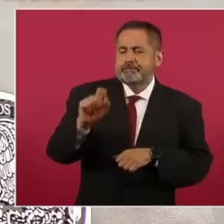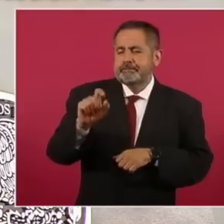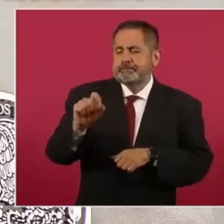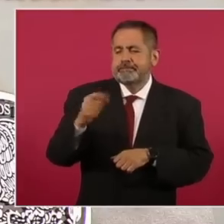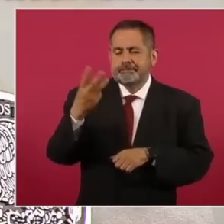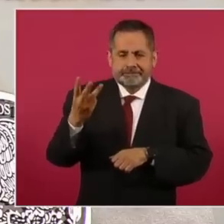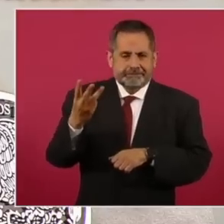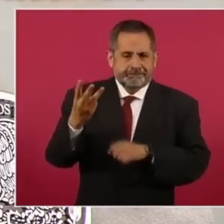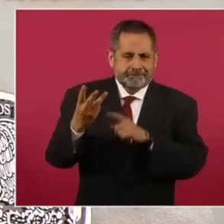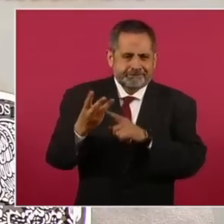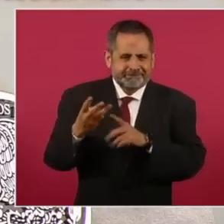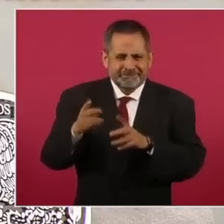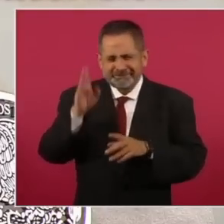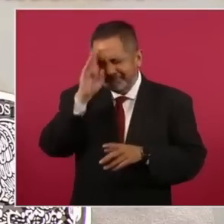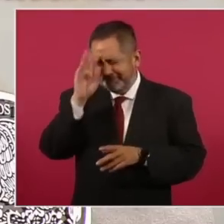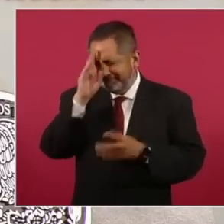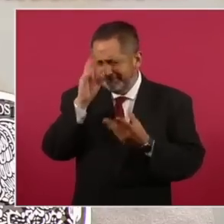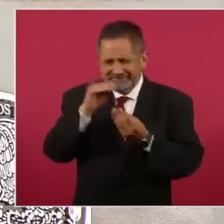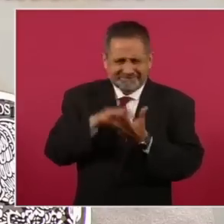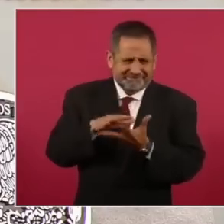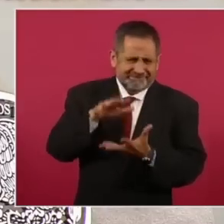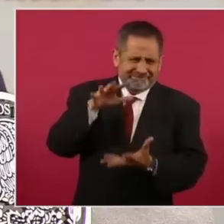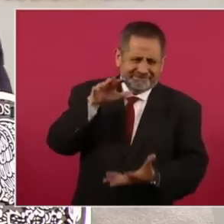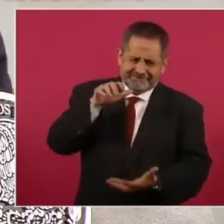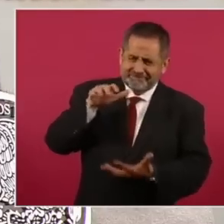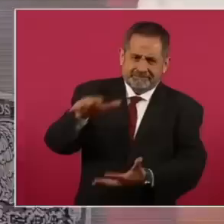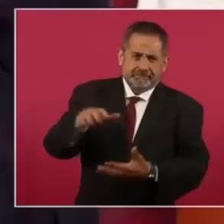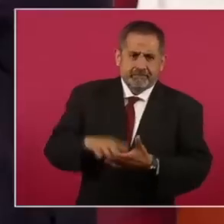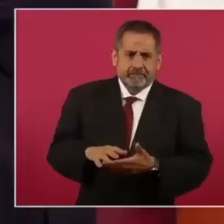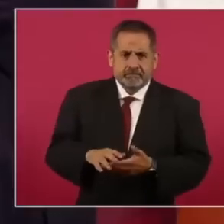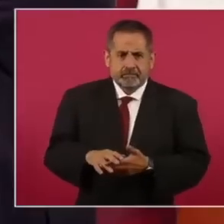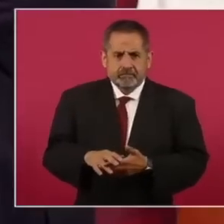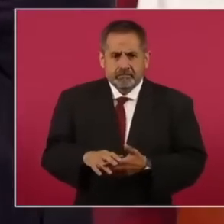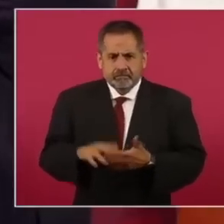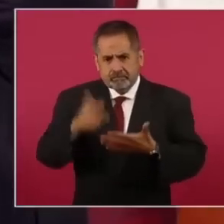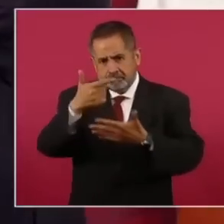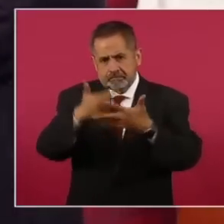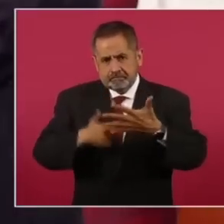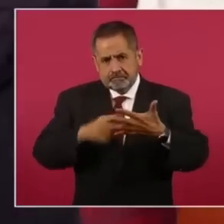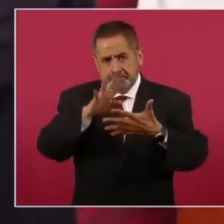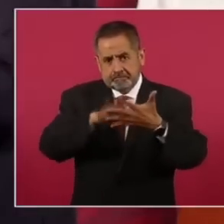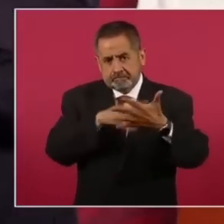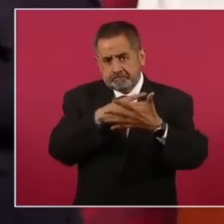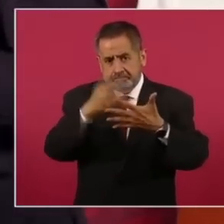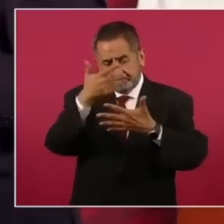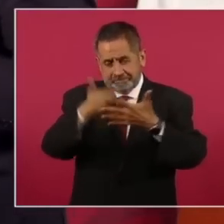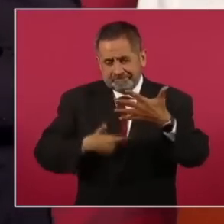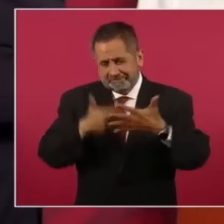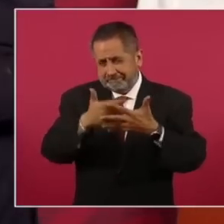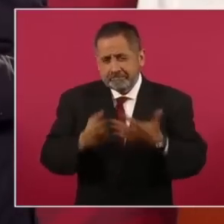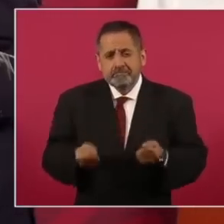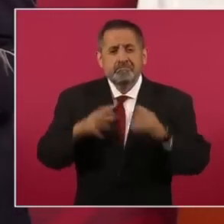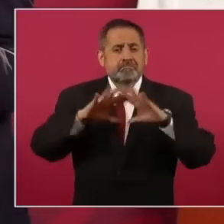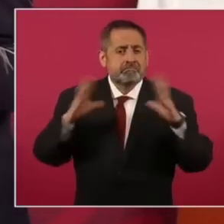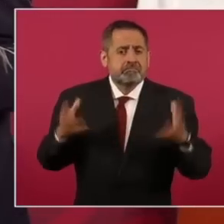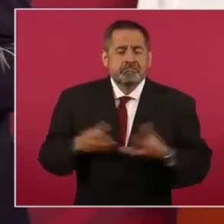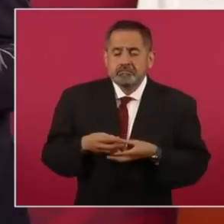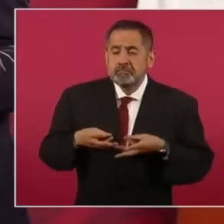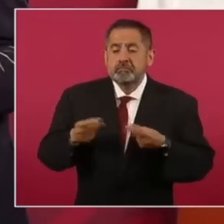Eran unas cantidades impresionantes. O ahí en mis libros están las tablas de las cantidades que